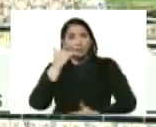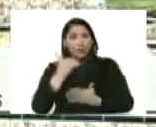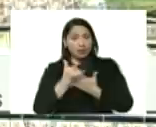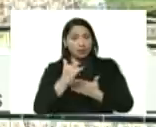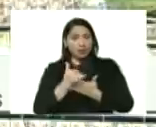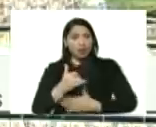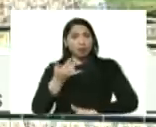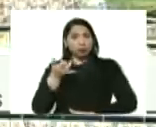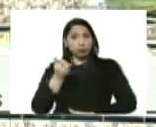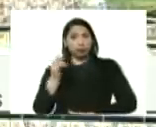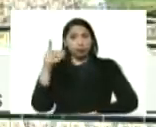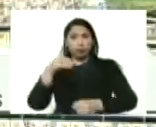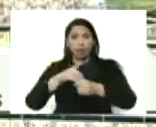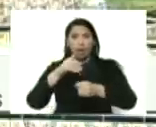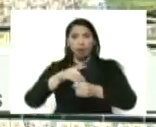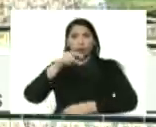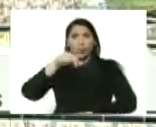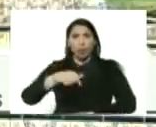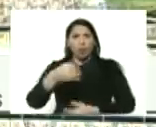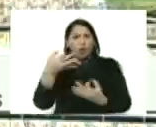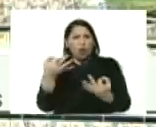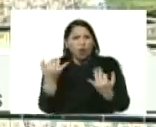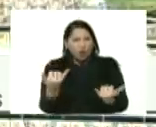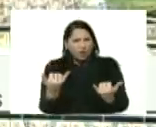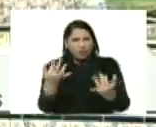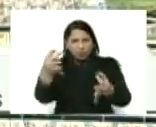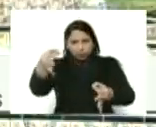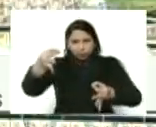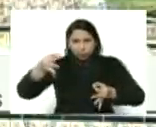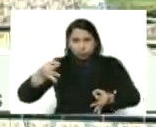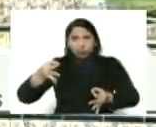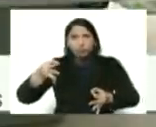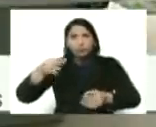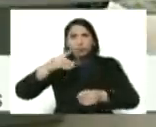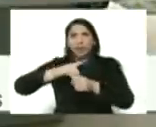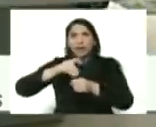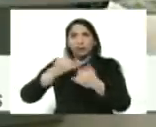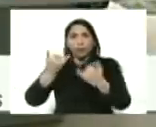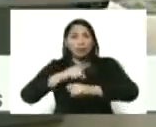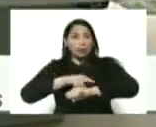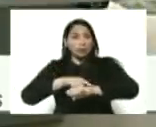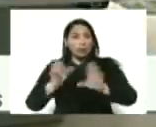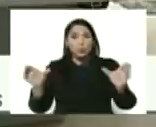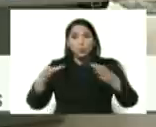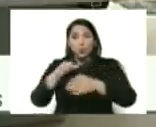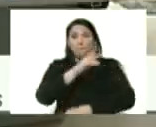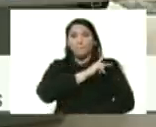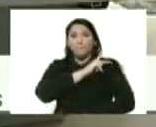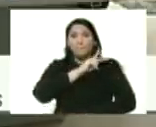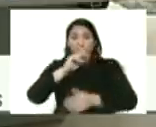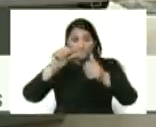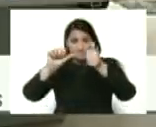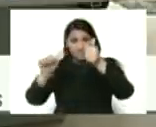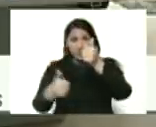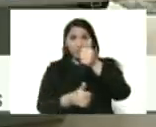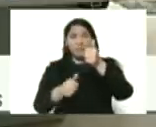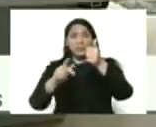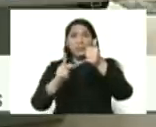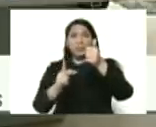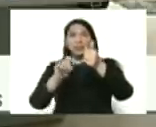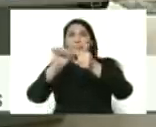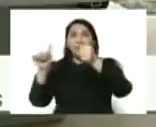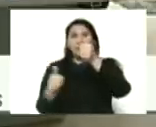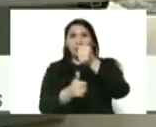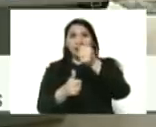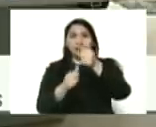tengo los datos de hoy. Me acaban de llegar ahorita aquí calientico. A esta hora está reunida la vicepresidenta con la comisión presidencial, seguro